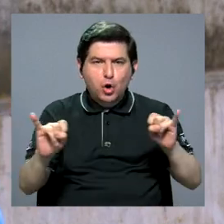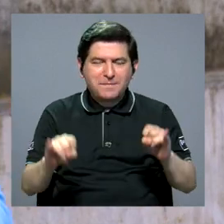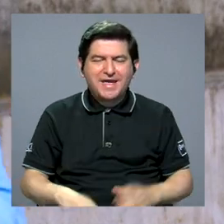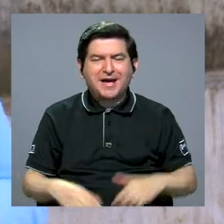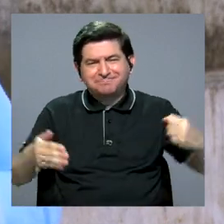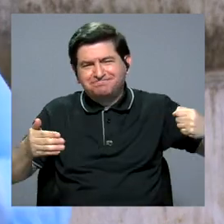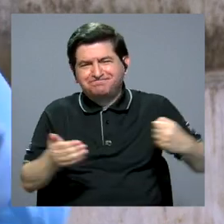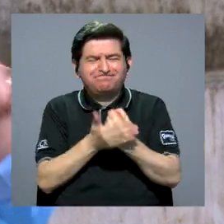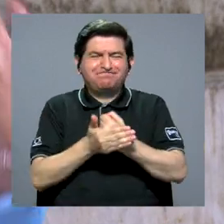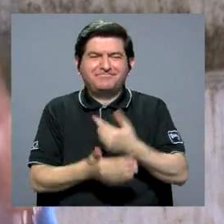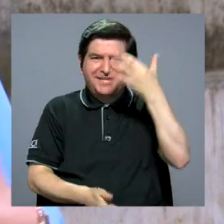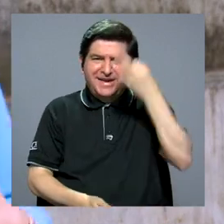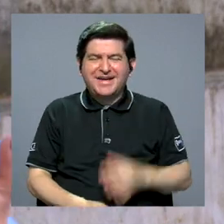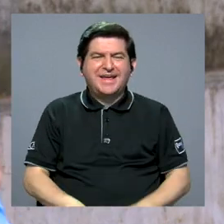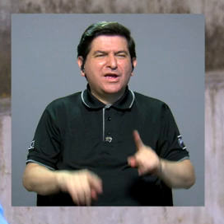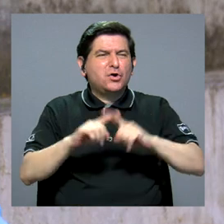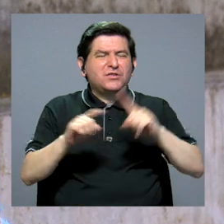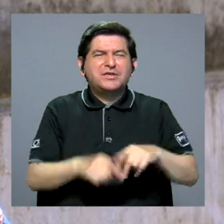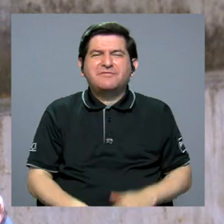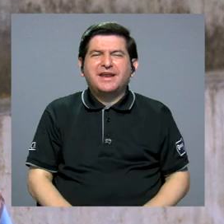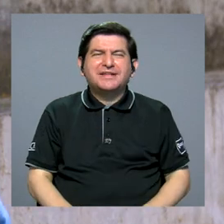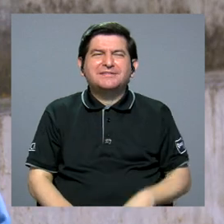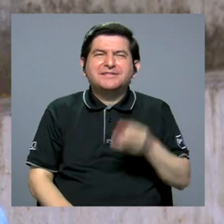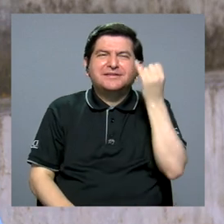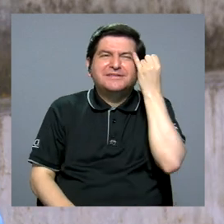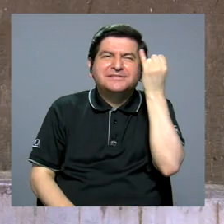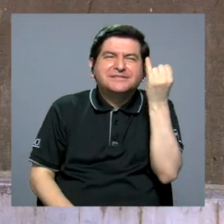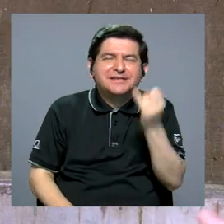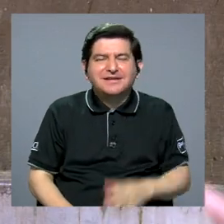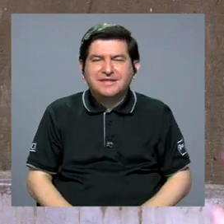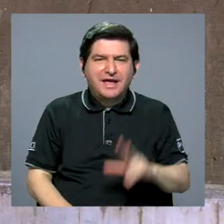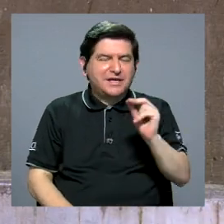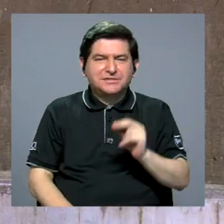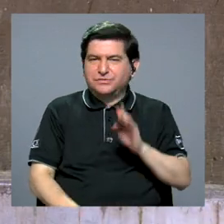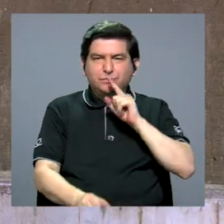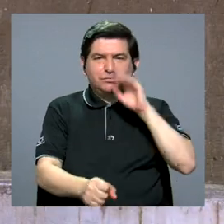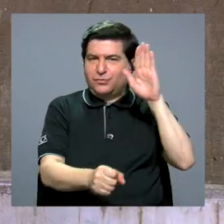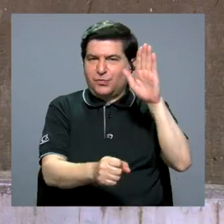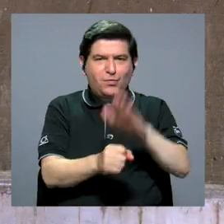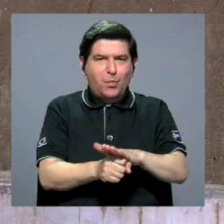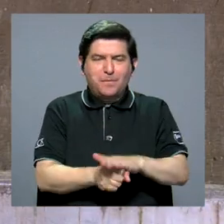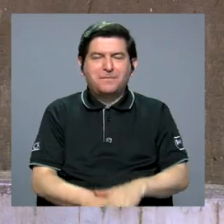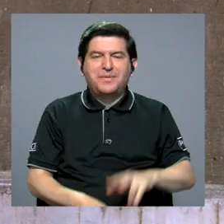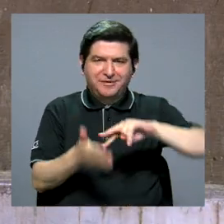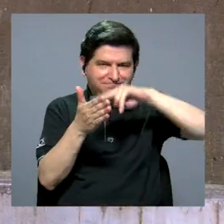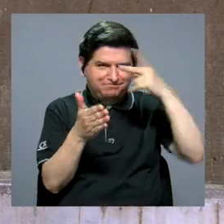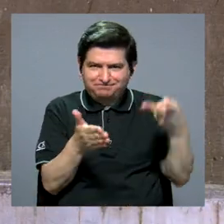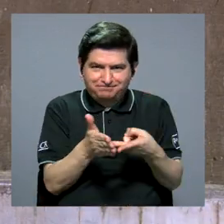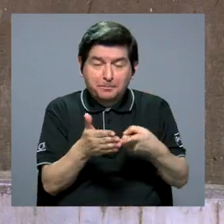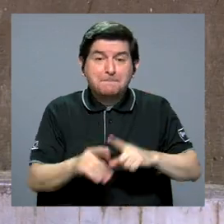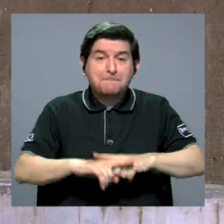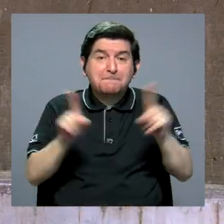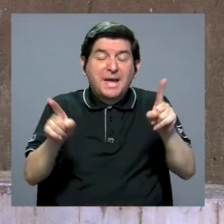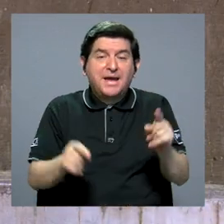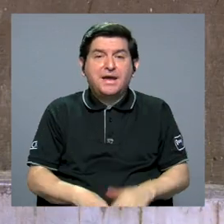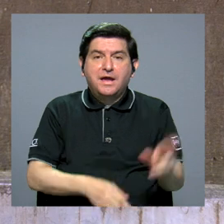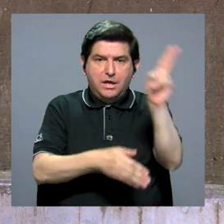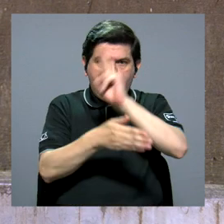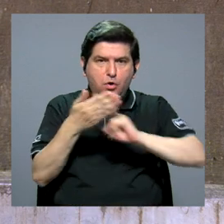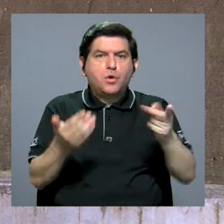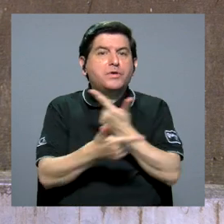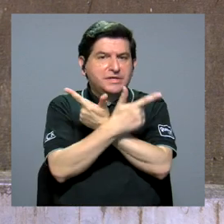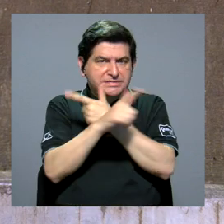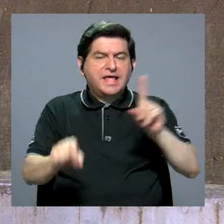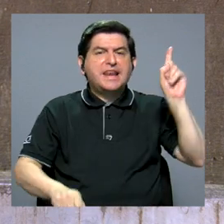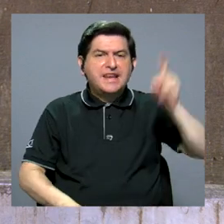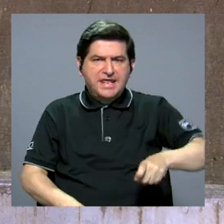Lamentablemente creo que hay muchas interpretaciones que tal vez no se alinean a este concepto, pero la universidad debe ser